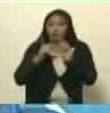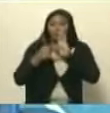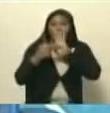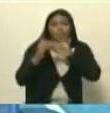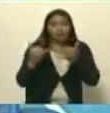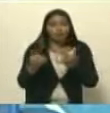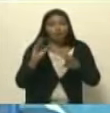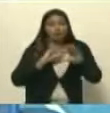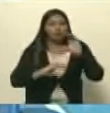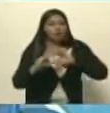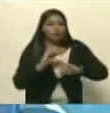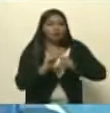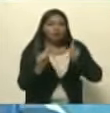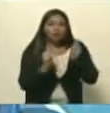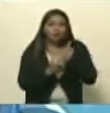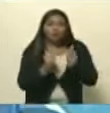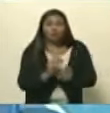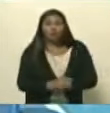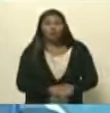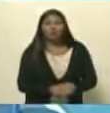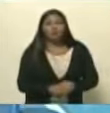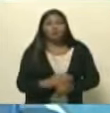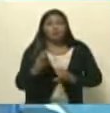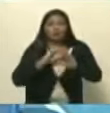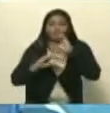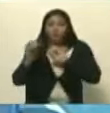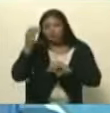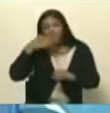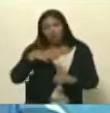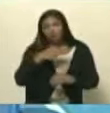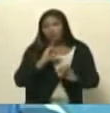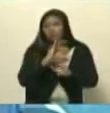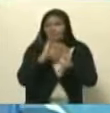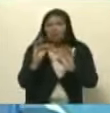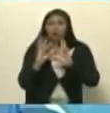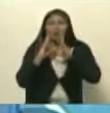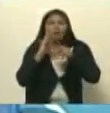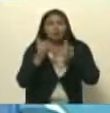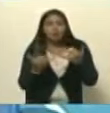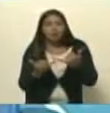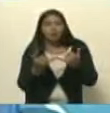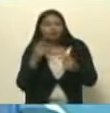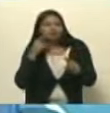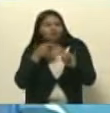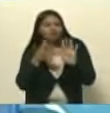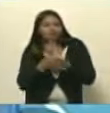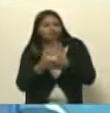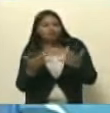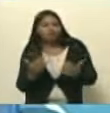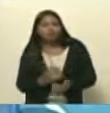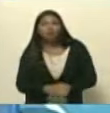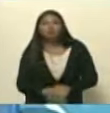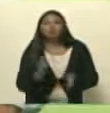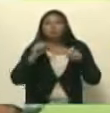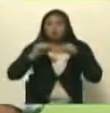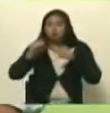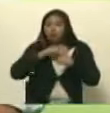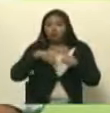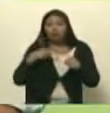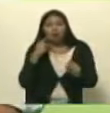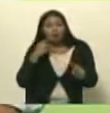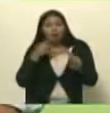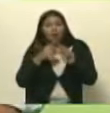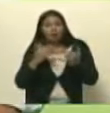de esa comunicación alternativa comunicación realmente de los pueblos coméntanos al principio al respecto Héctor si yo tuve la dicha